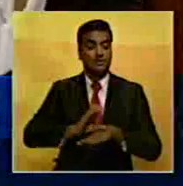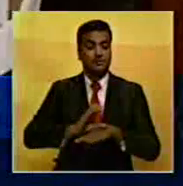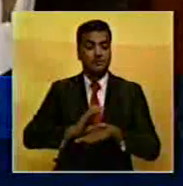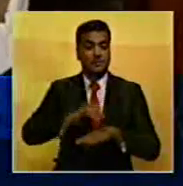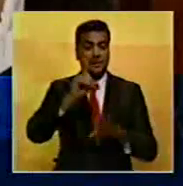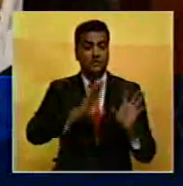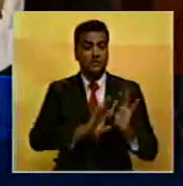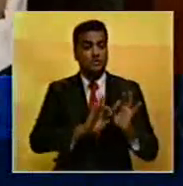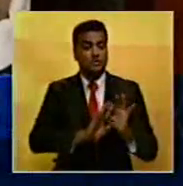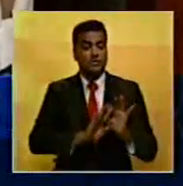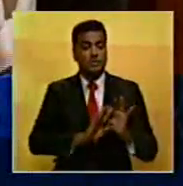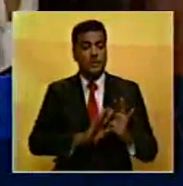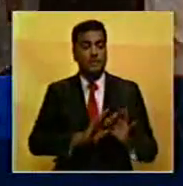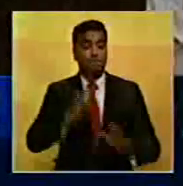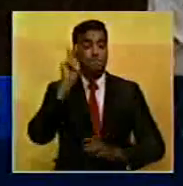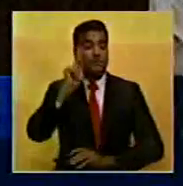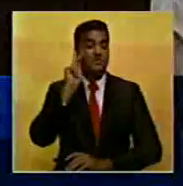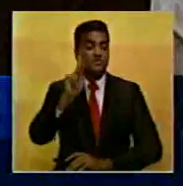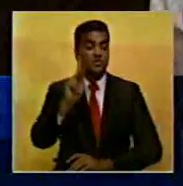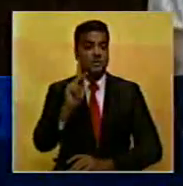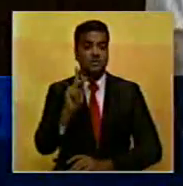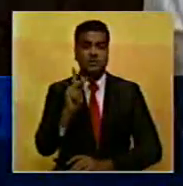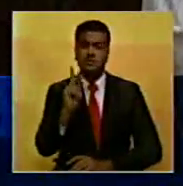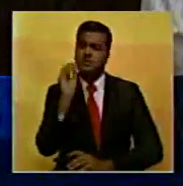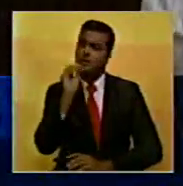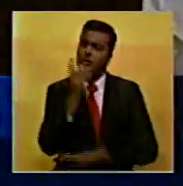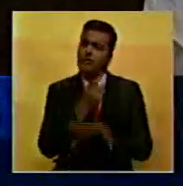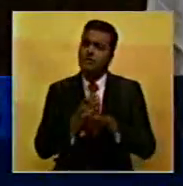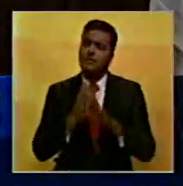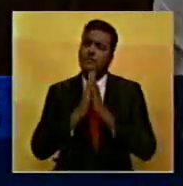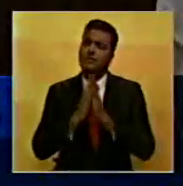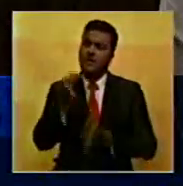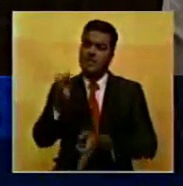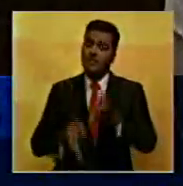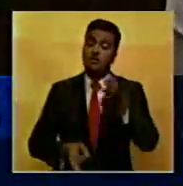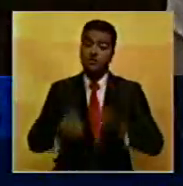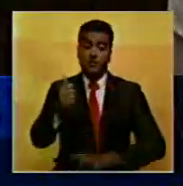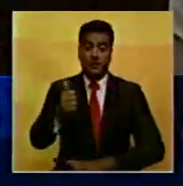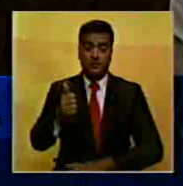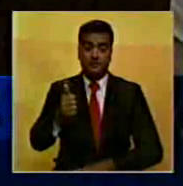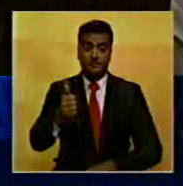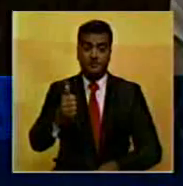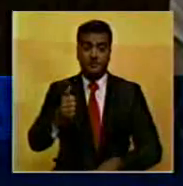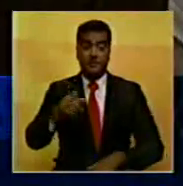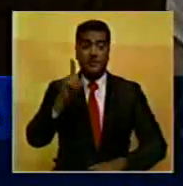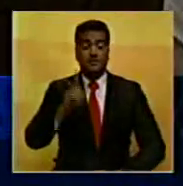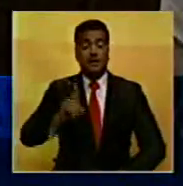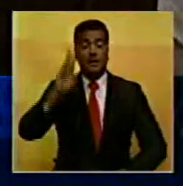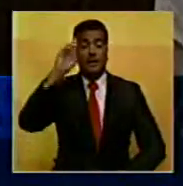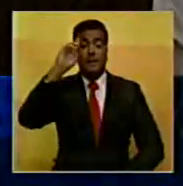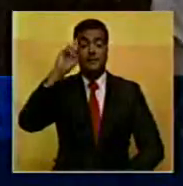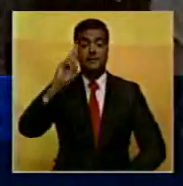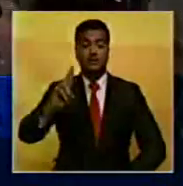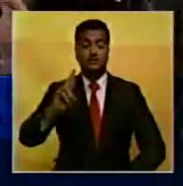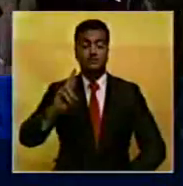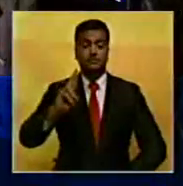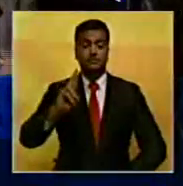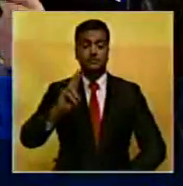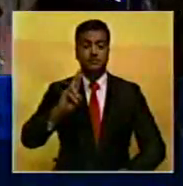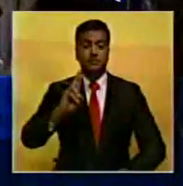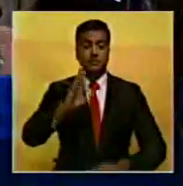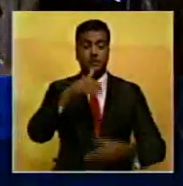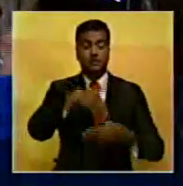Asociación de Rectores, exhortó al Ejecutivo Nacional y al Tribunal Supremo de Justicia a respetar los resultados